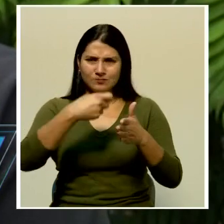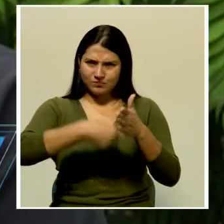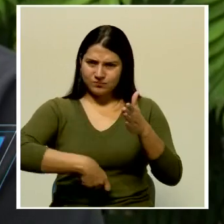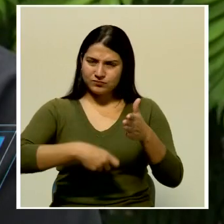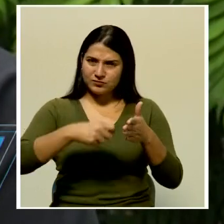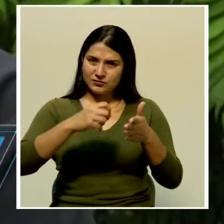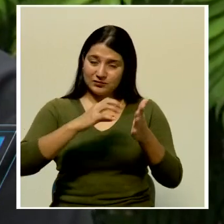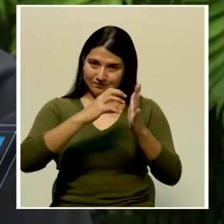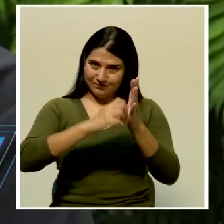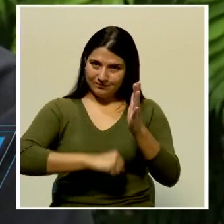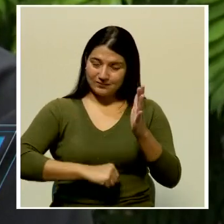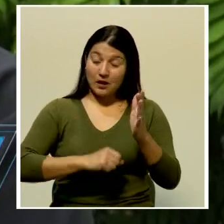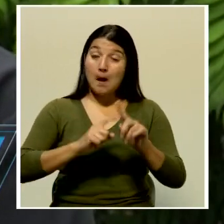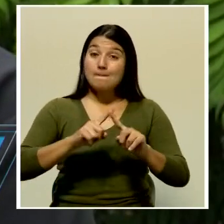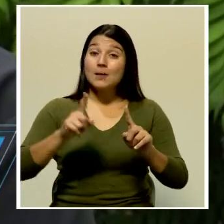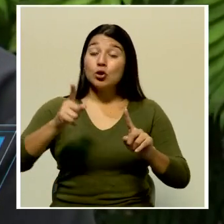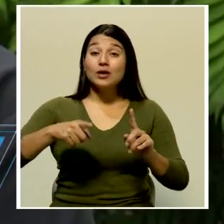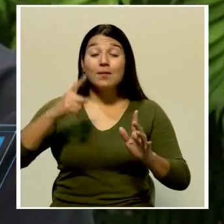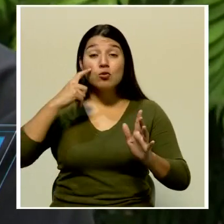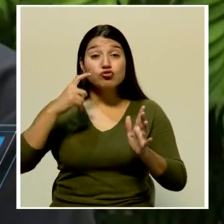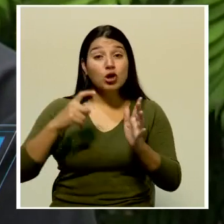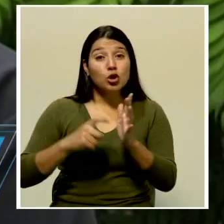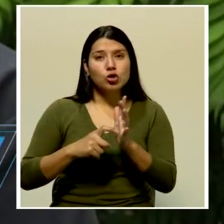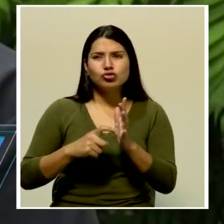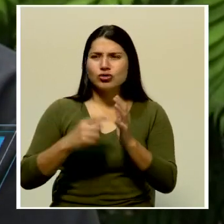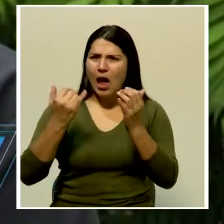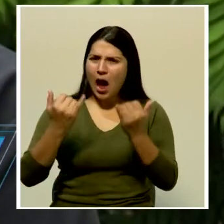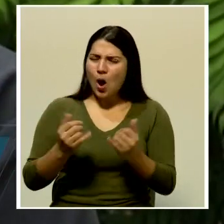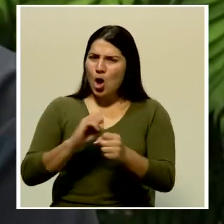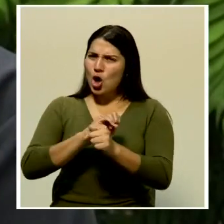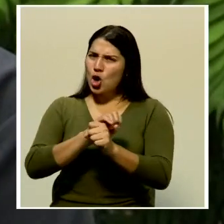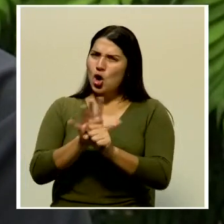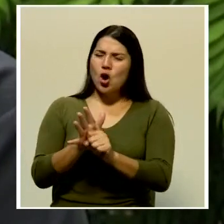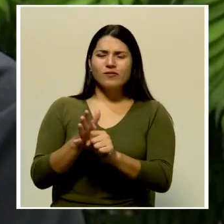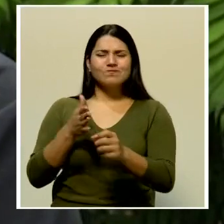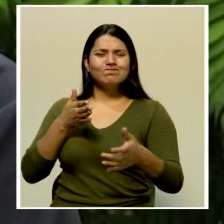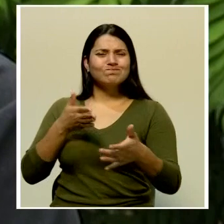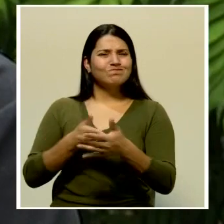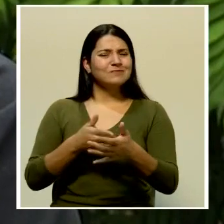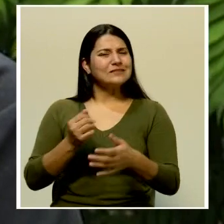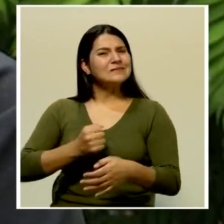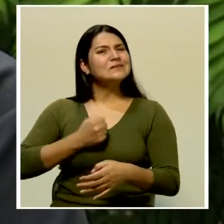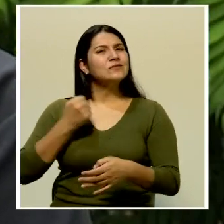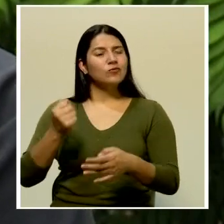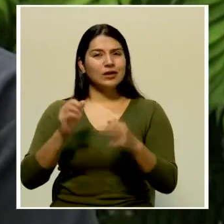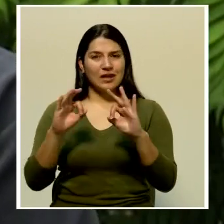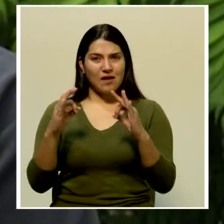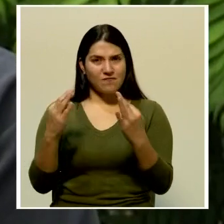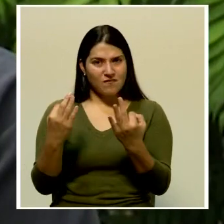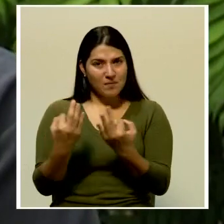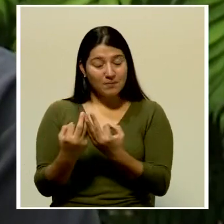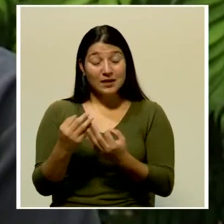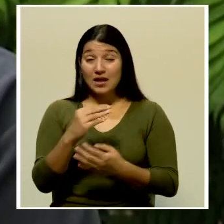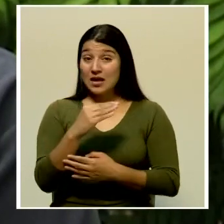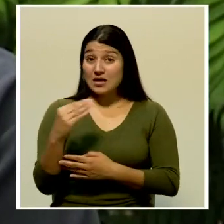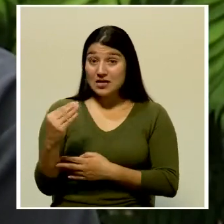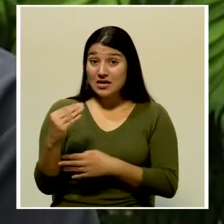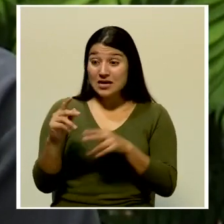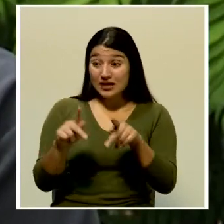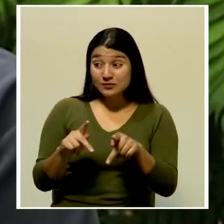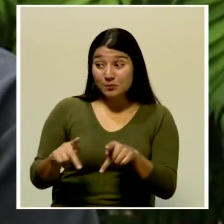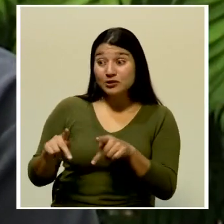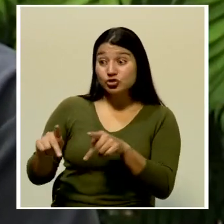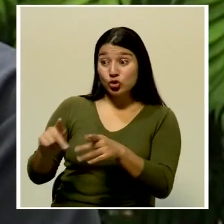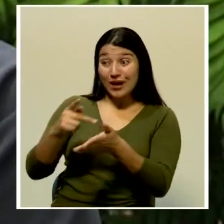realidad que es que el COVID ha golpeado terriblemente a las familias y realmente quienes reciben el salario